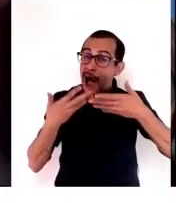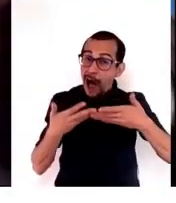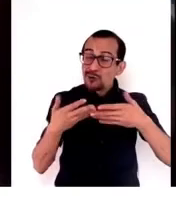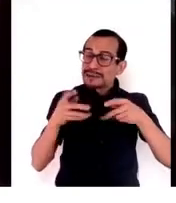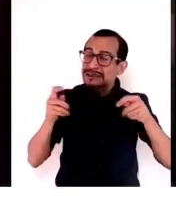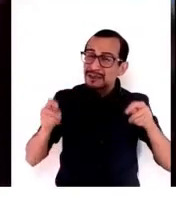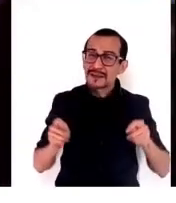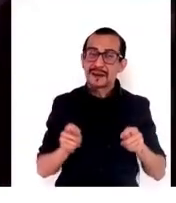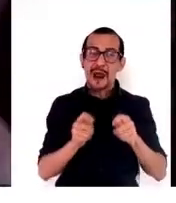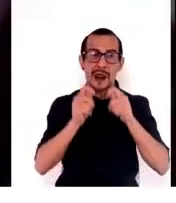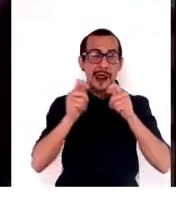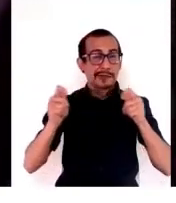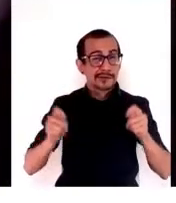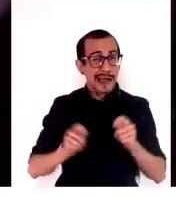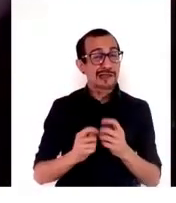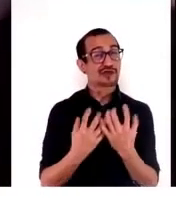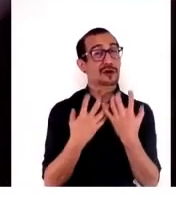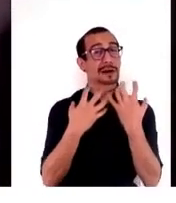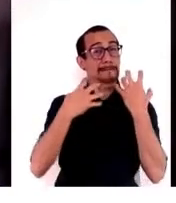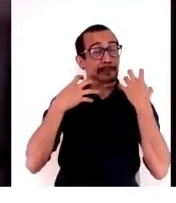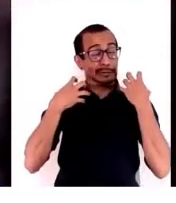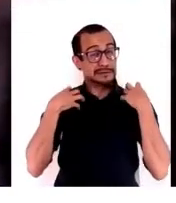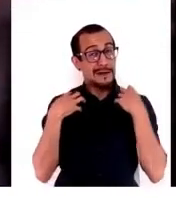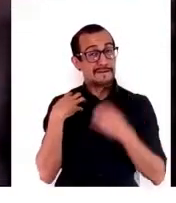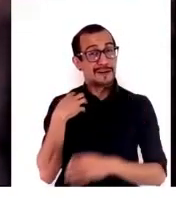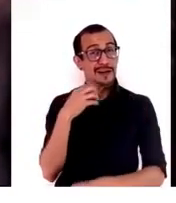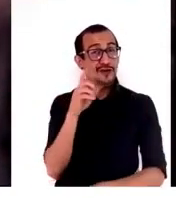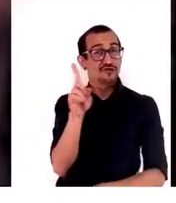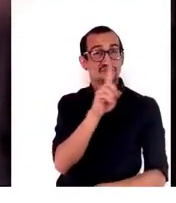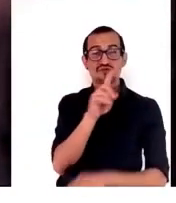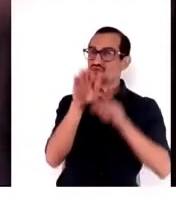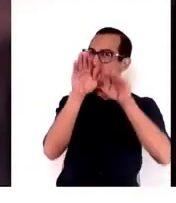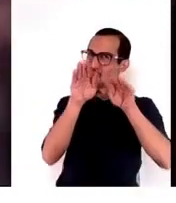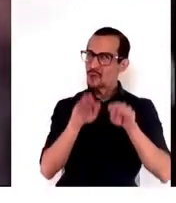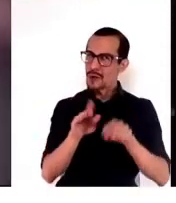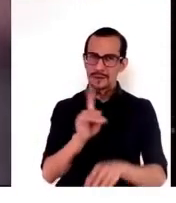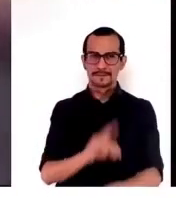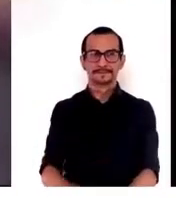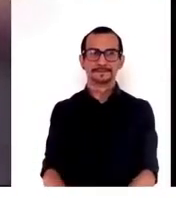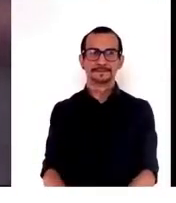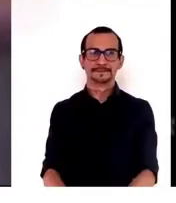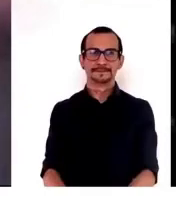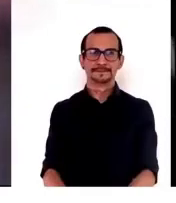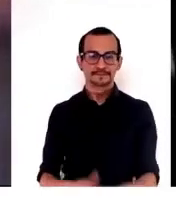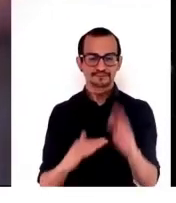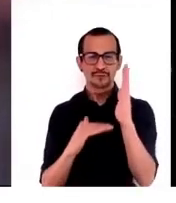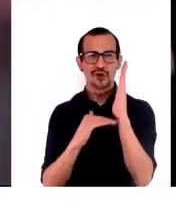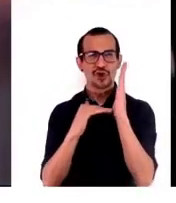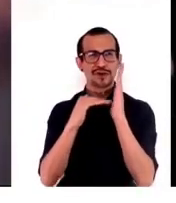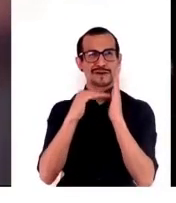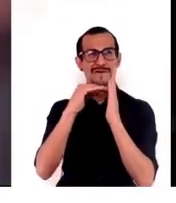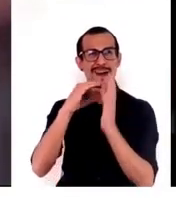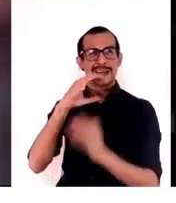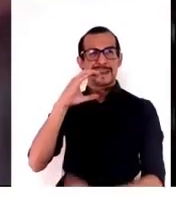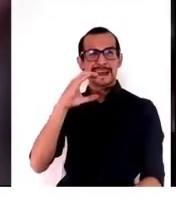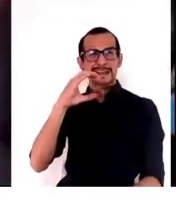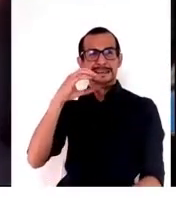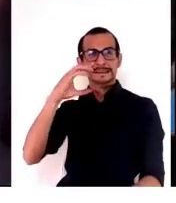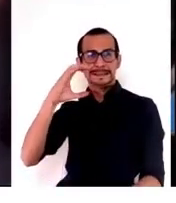compensarles, no es lo mismo. Los niveles de dióxido de carbono